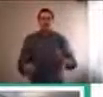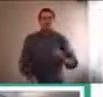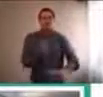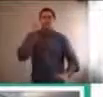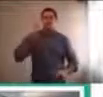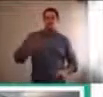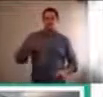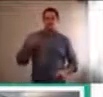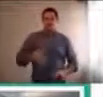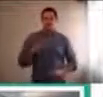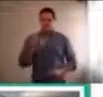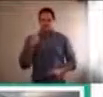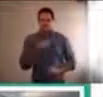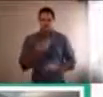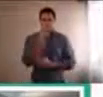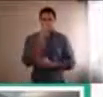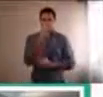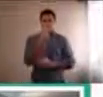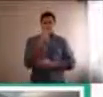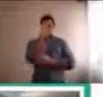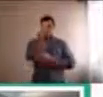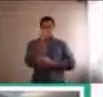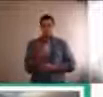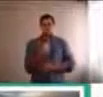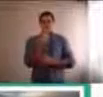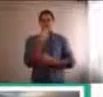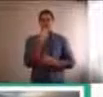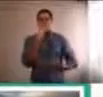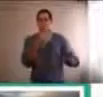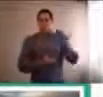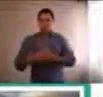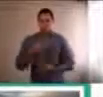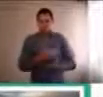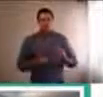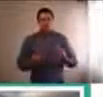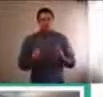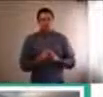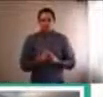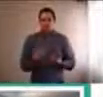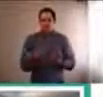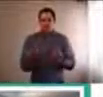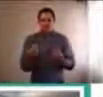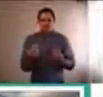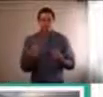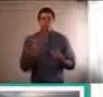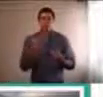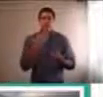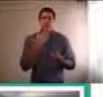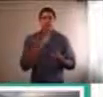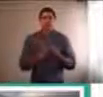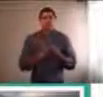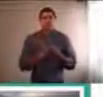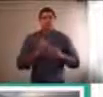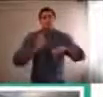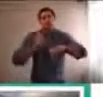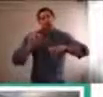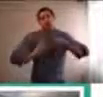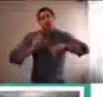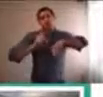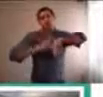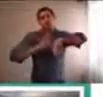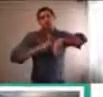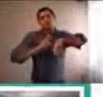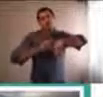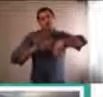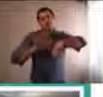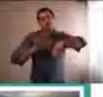que es necesario poder generar también momentos en los que nosotros podamos como